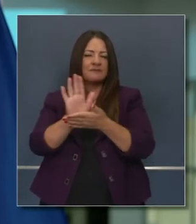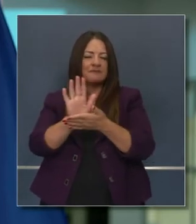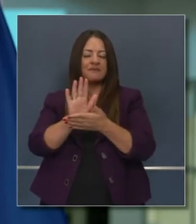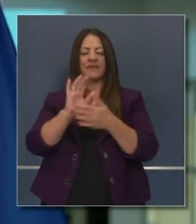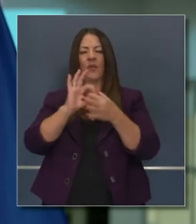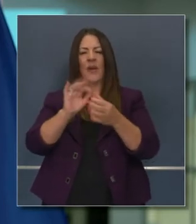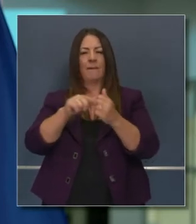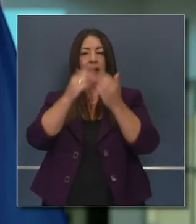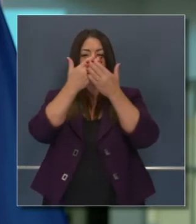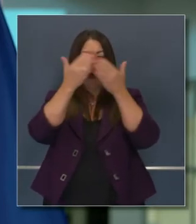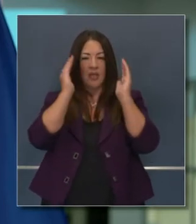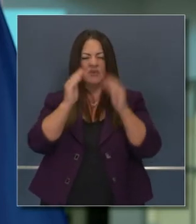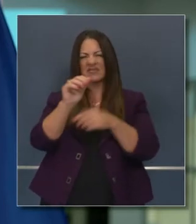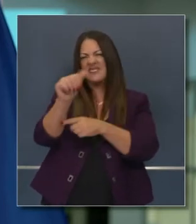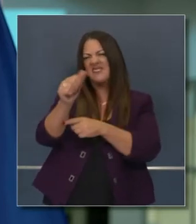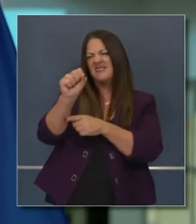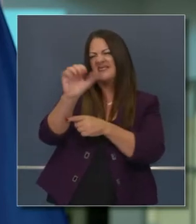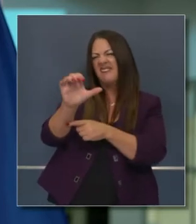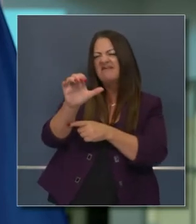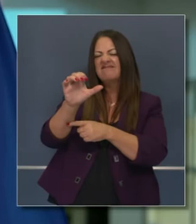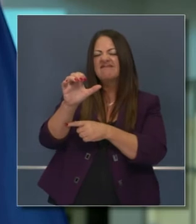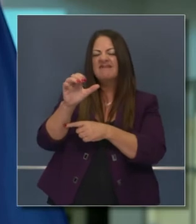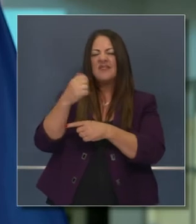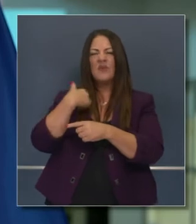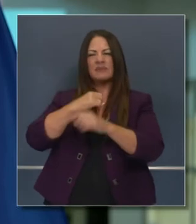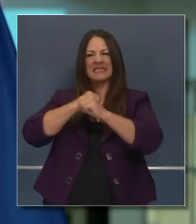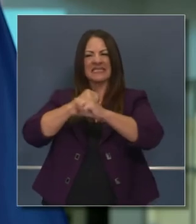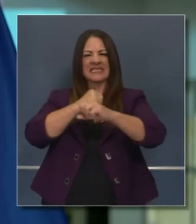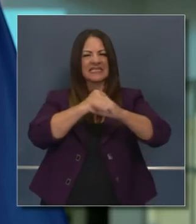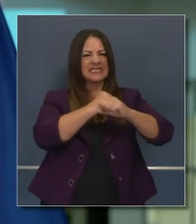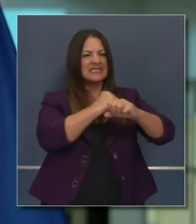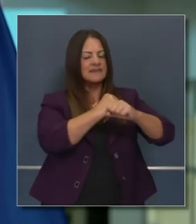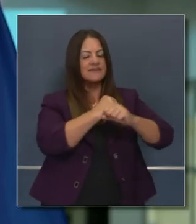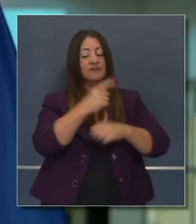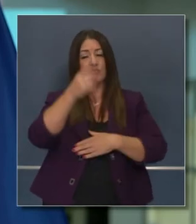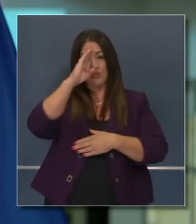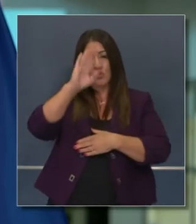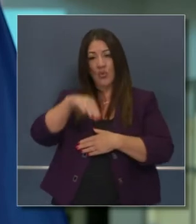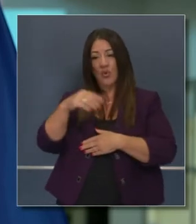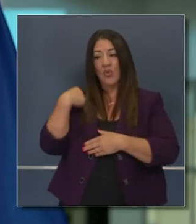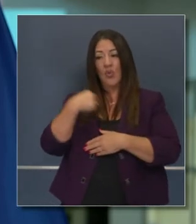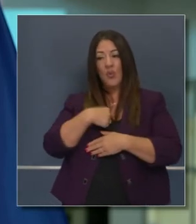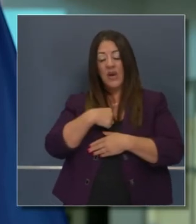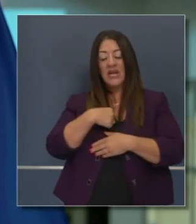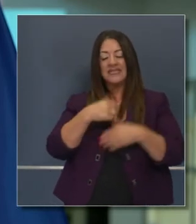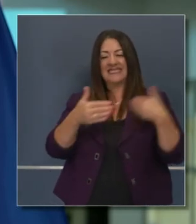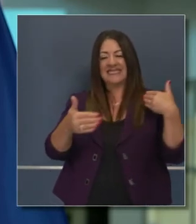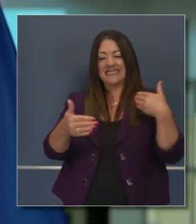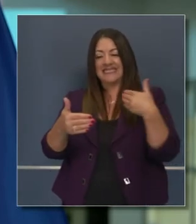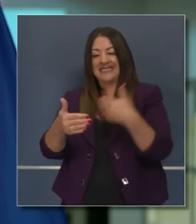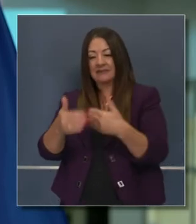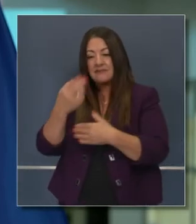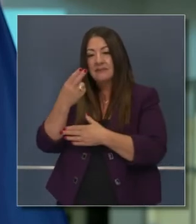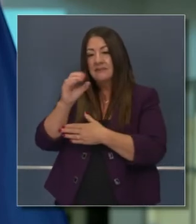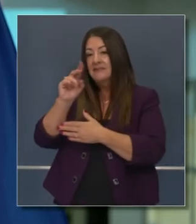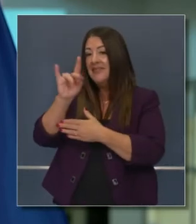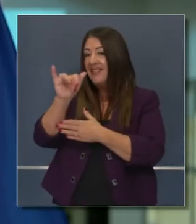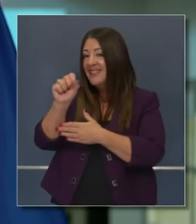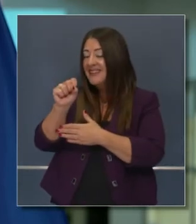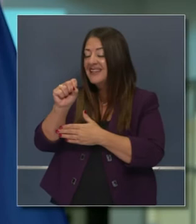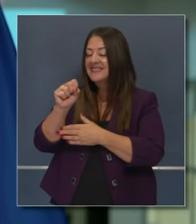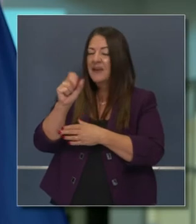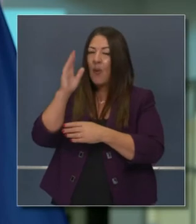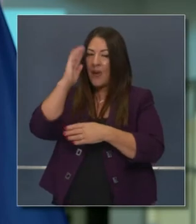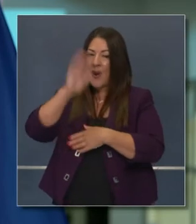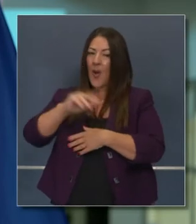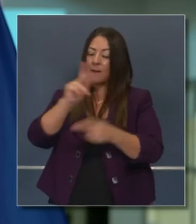de Halloween, la noche de las brujas, un anuncio breve que hemos estado publicando. Porque al modificar las reglas, al entrar a